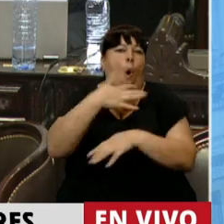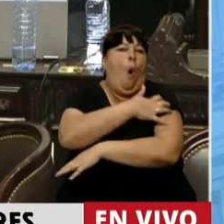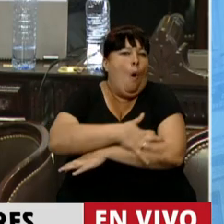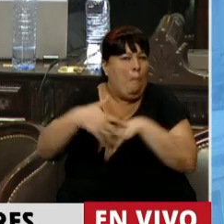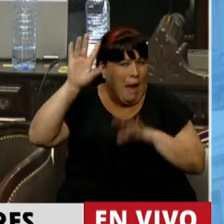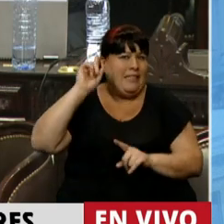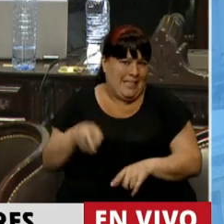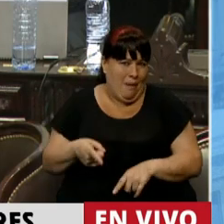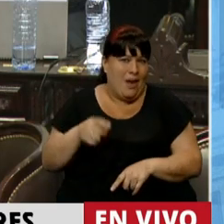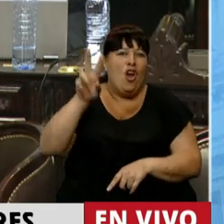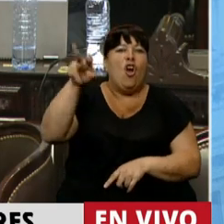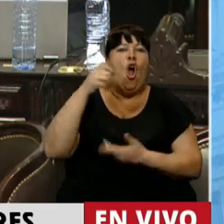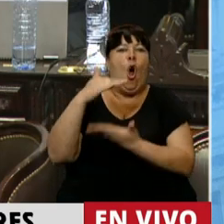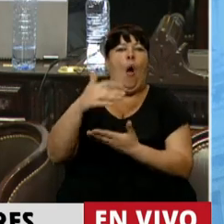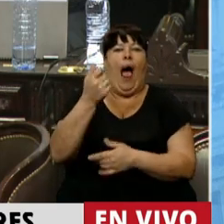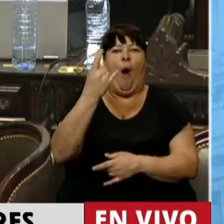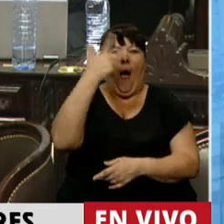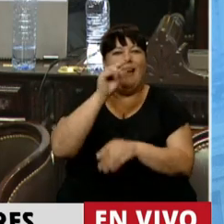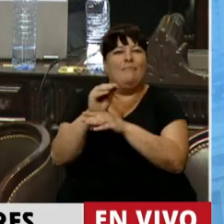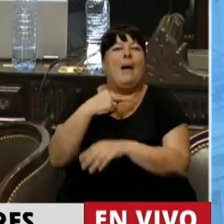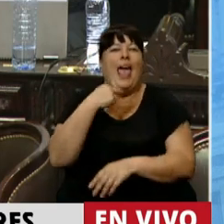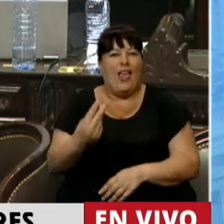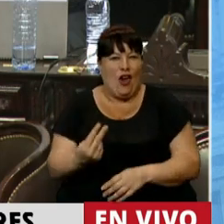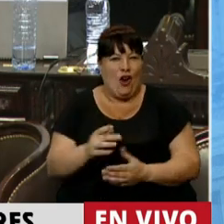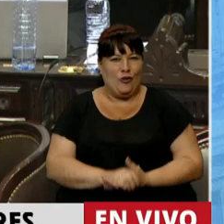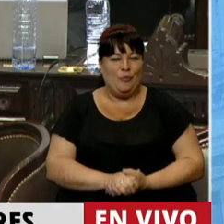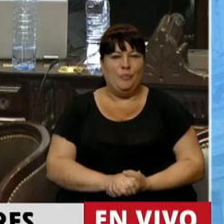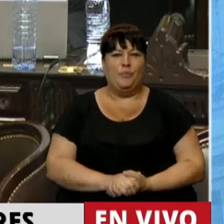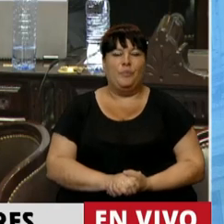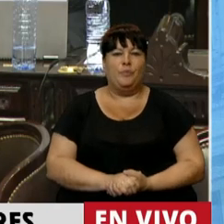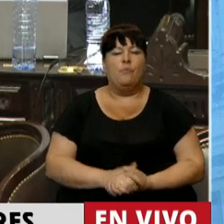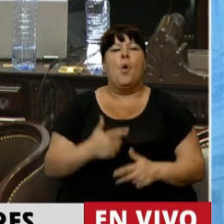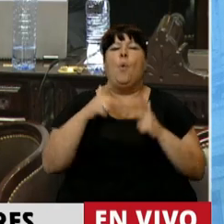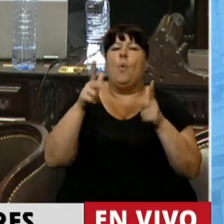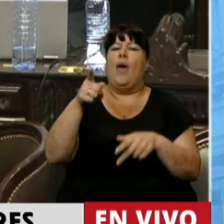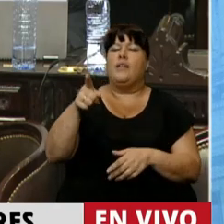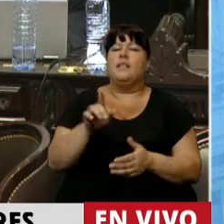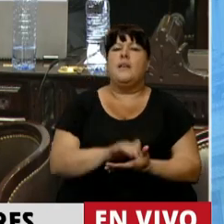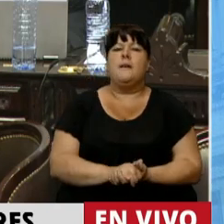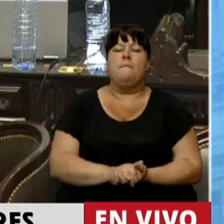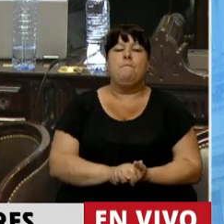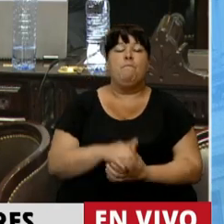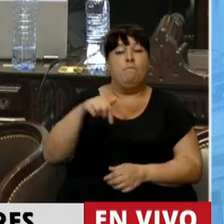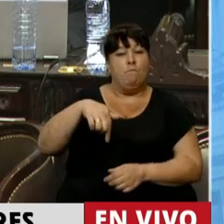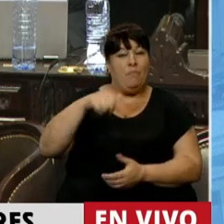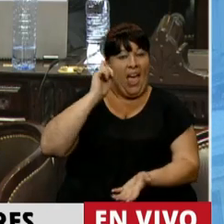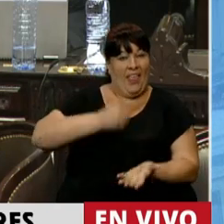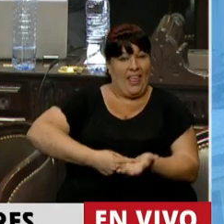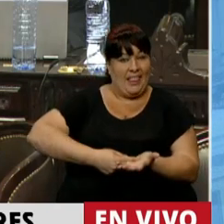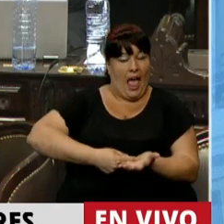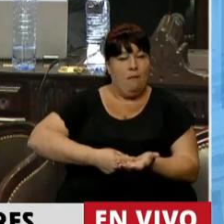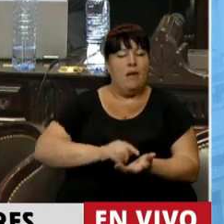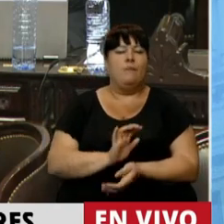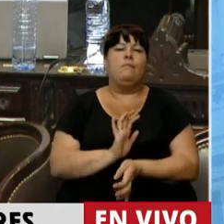humildes que reciben la Asignación Universal por Hijo. Quiero decir, Presidente, que este dictamen